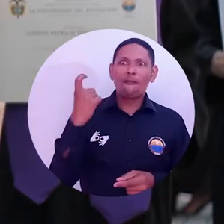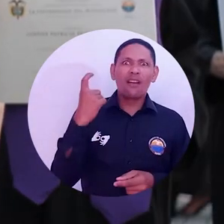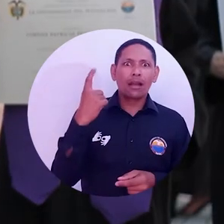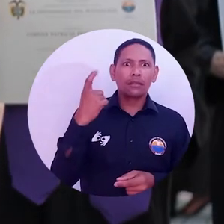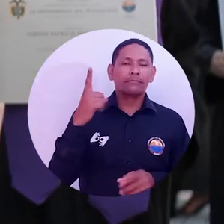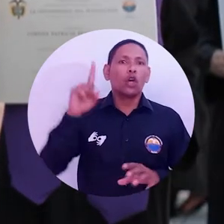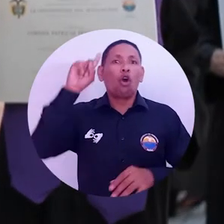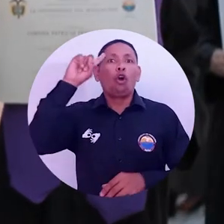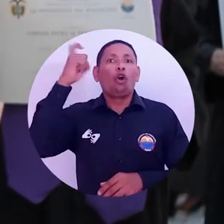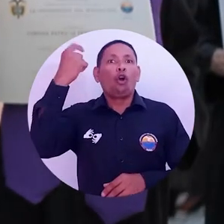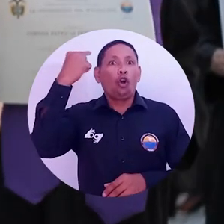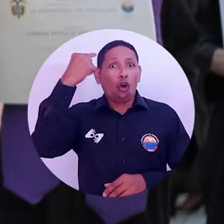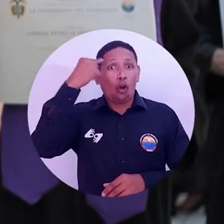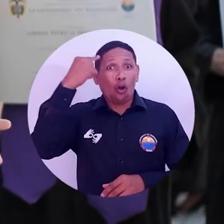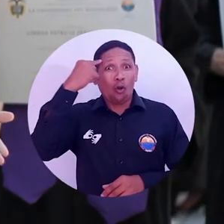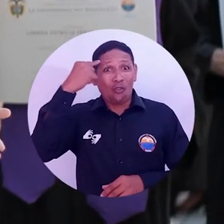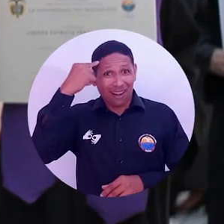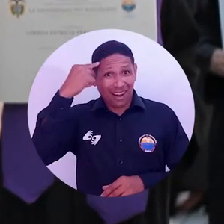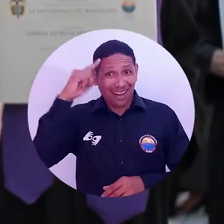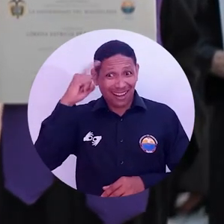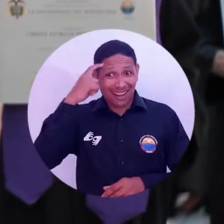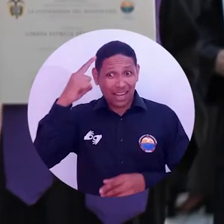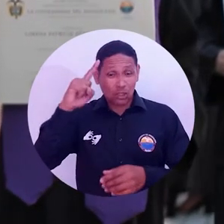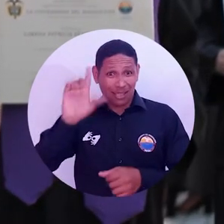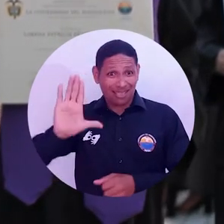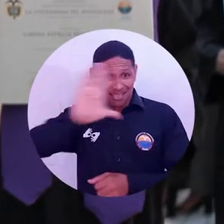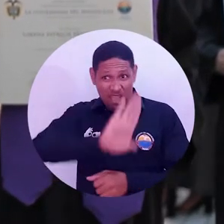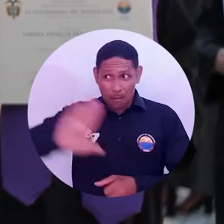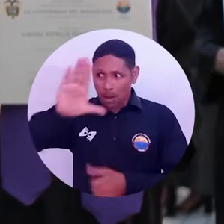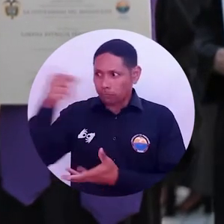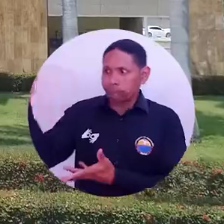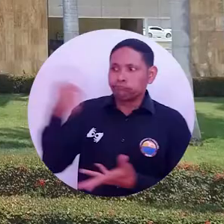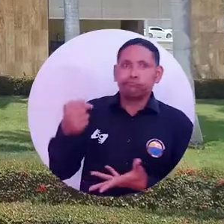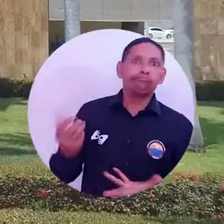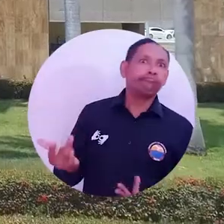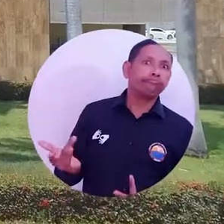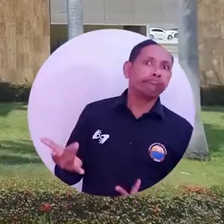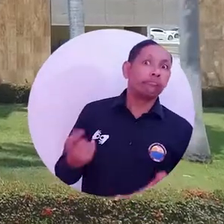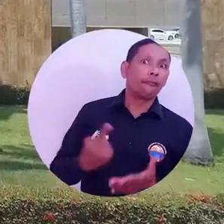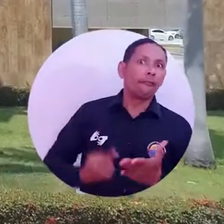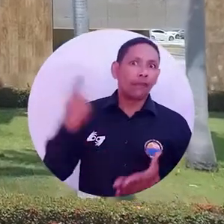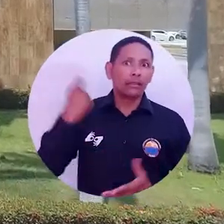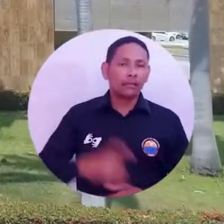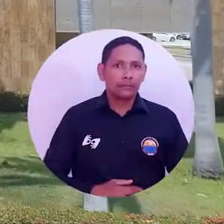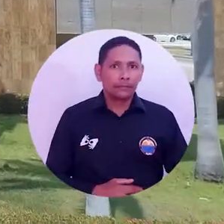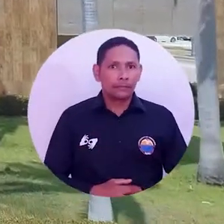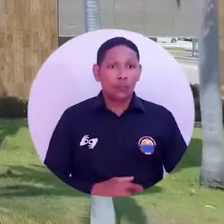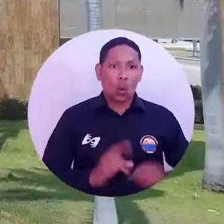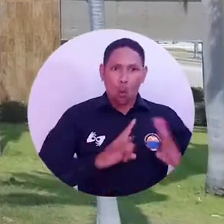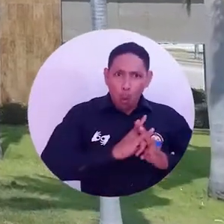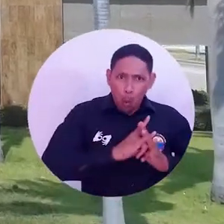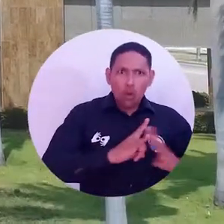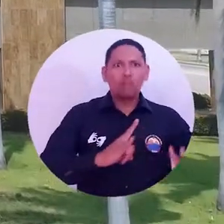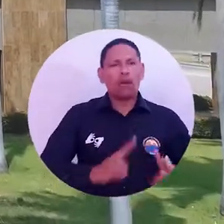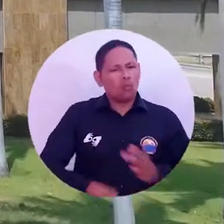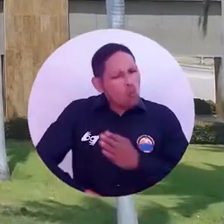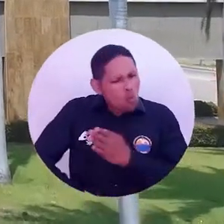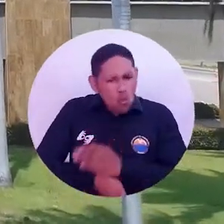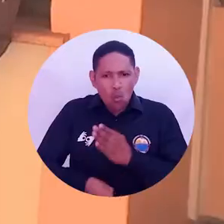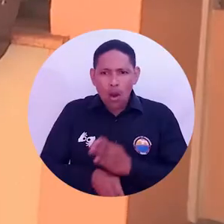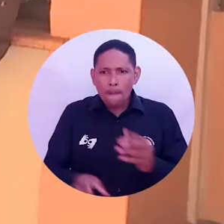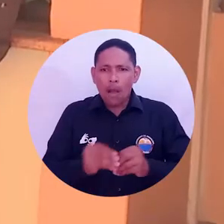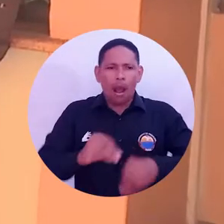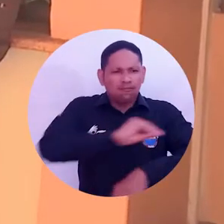parte de la administración departamental para lograr la matrícula cero. La Universidad del Magdalena continúa en la incansable